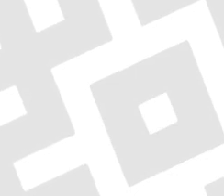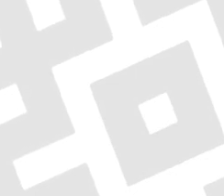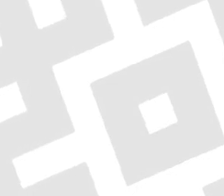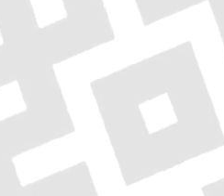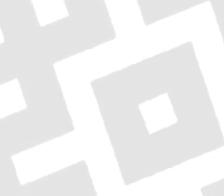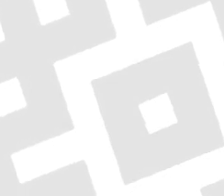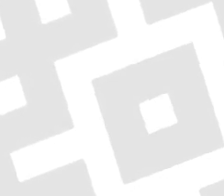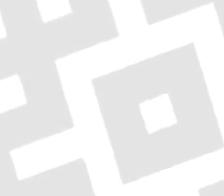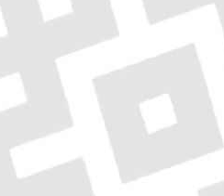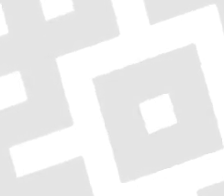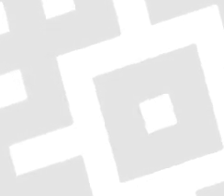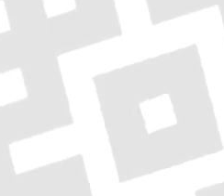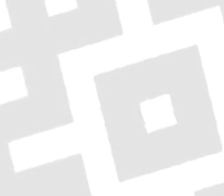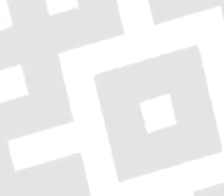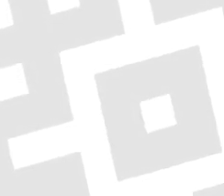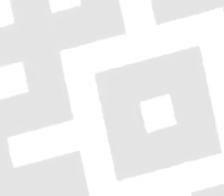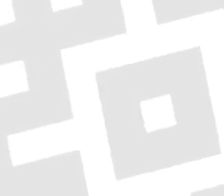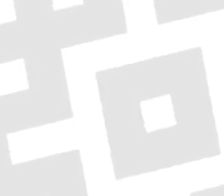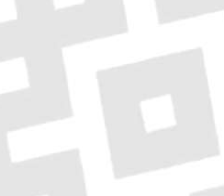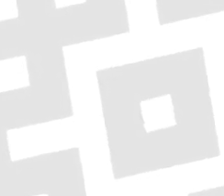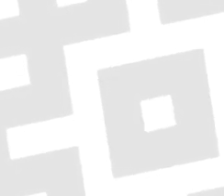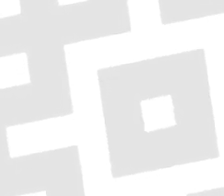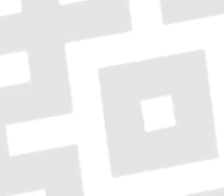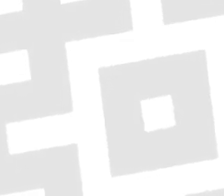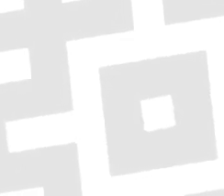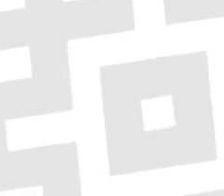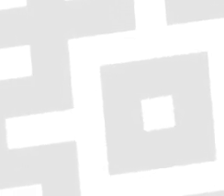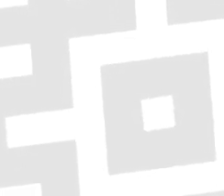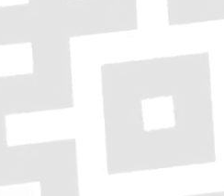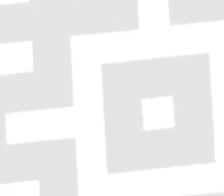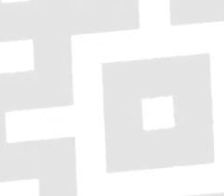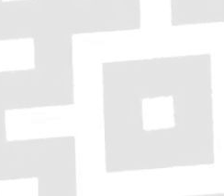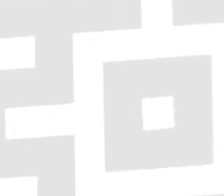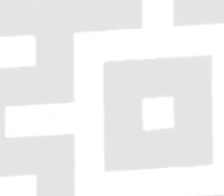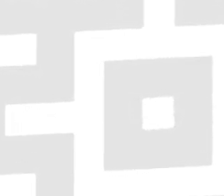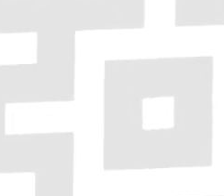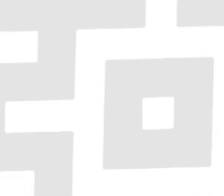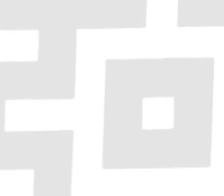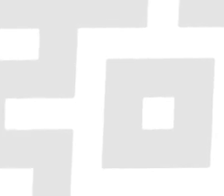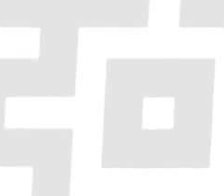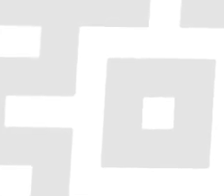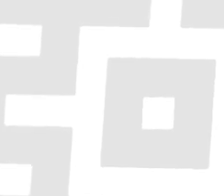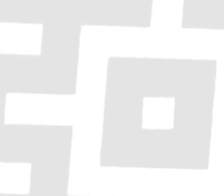Estrategia Estatal contra el Coronavirus Actualización en Veracruz